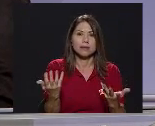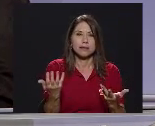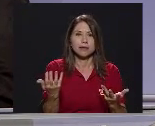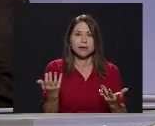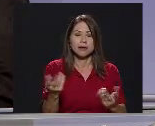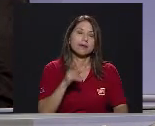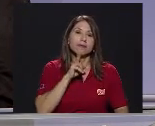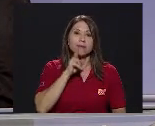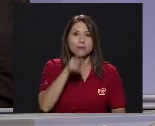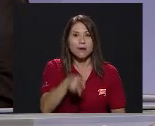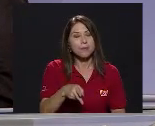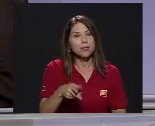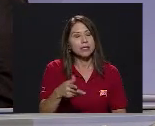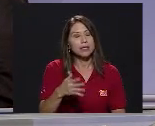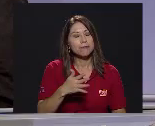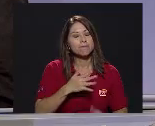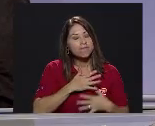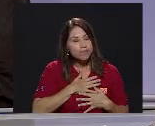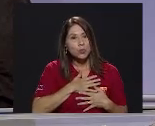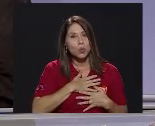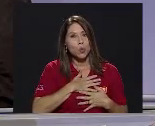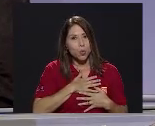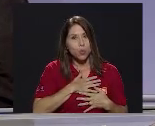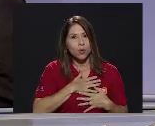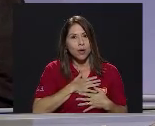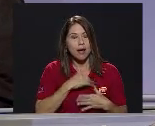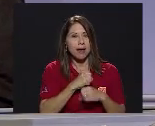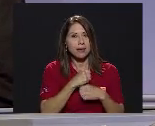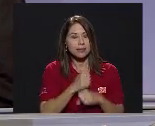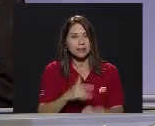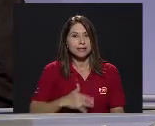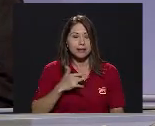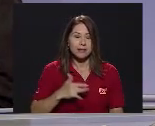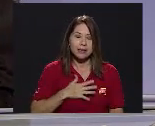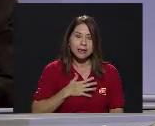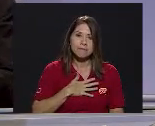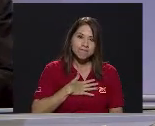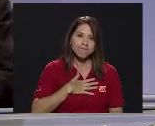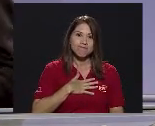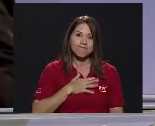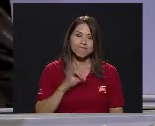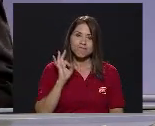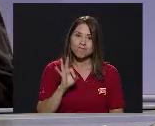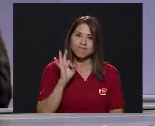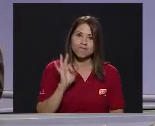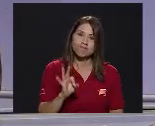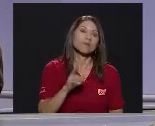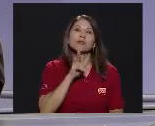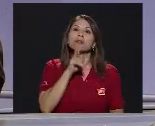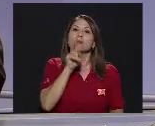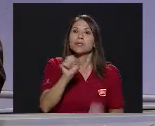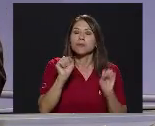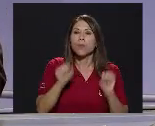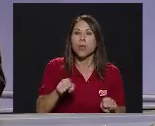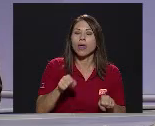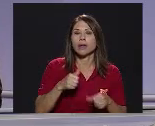Realmente Es muy comodor Y nos hace sentir Súper bien Poder realmente colaborar